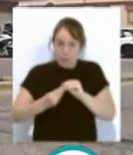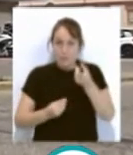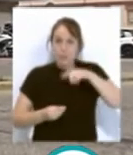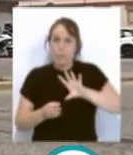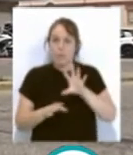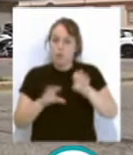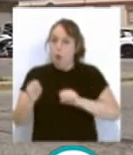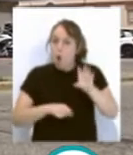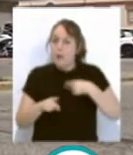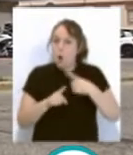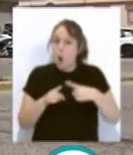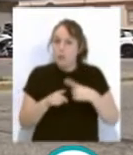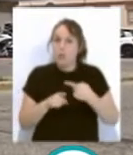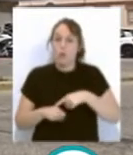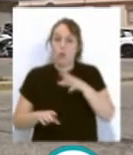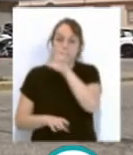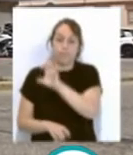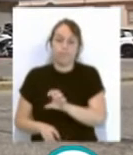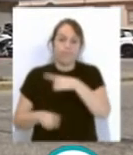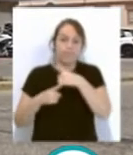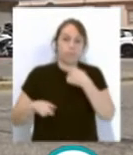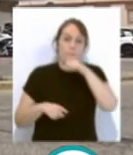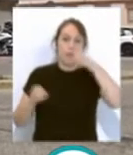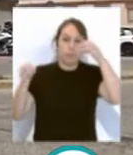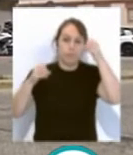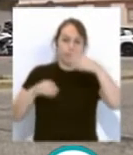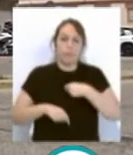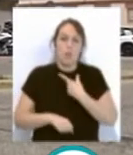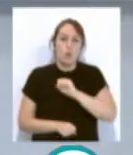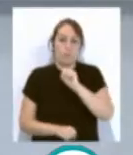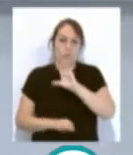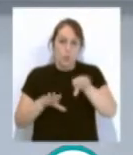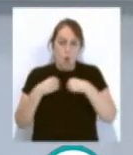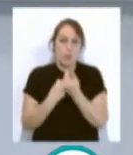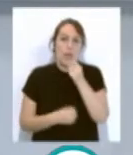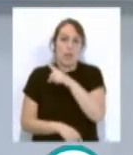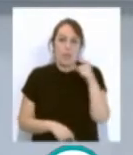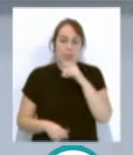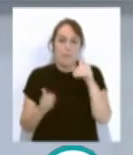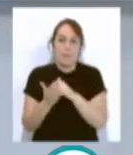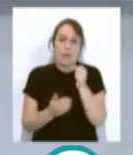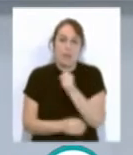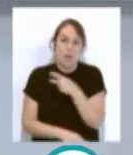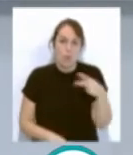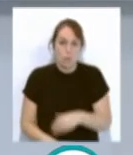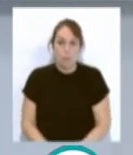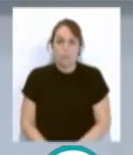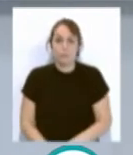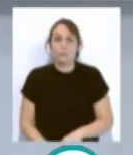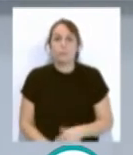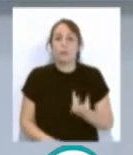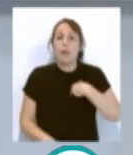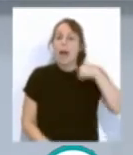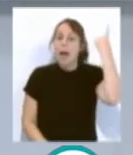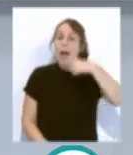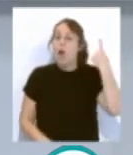y de los equipos de sonido e iluminación, es de unos 100.000 euros. Barça de Alejandro Salgado se hace con la